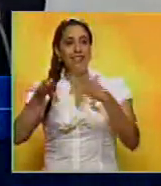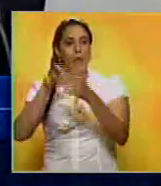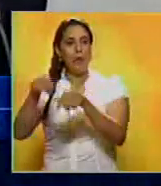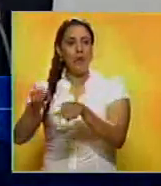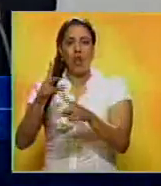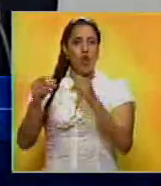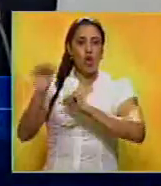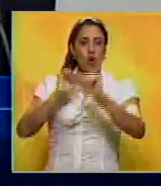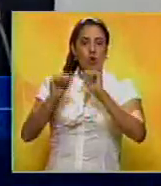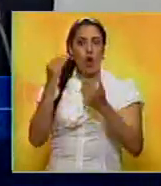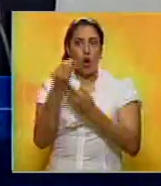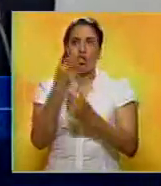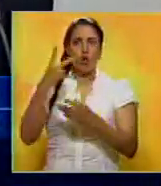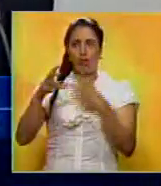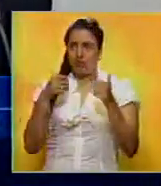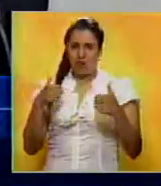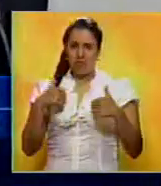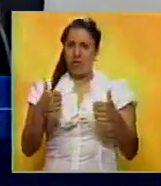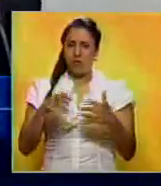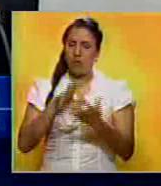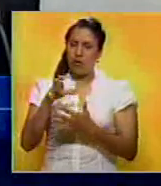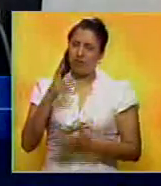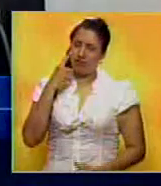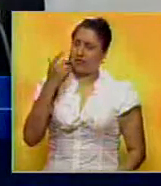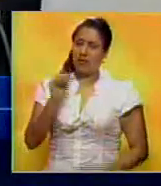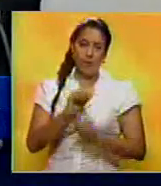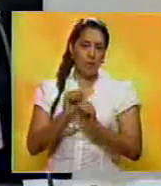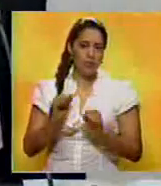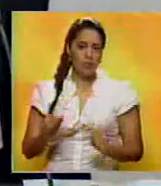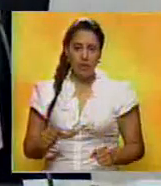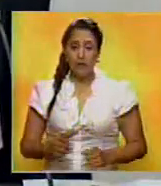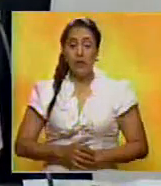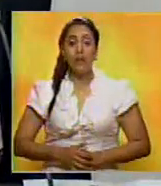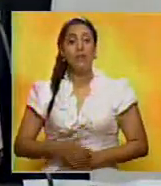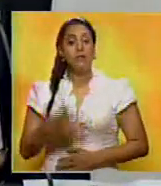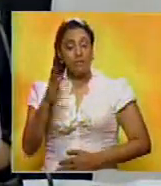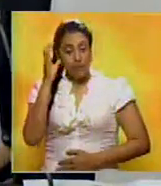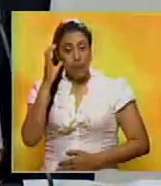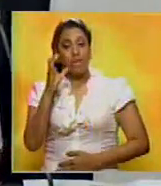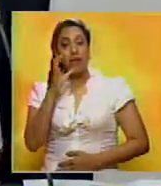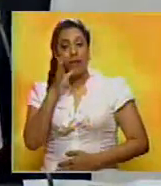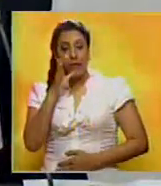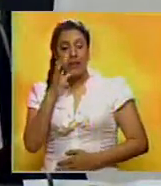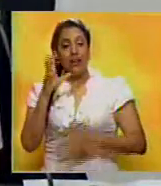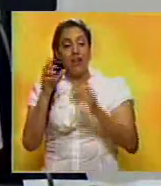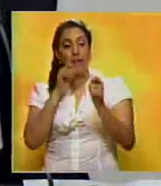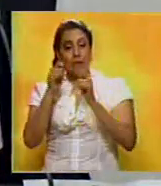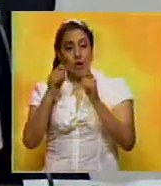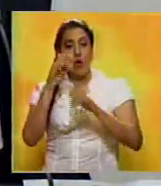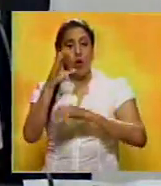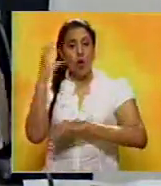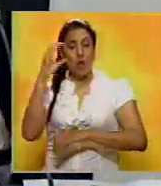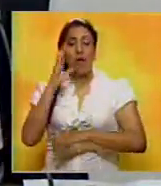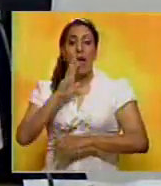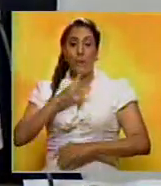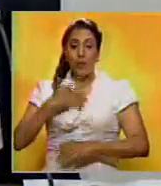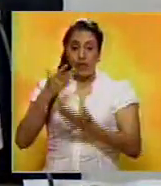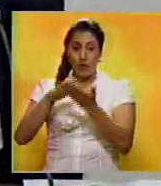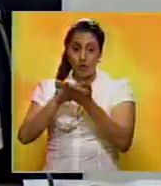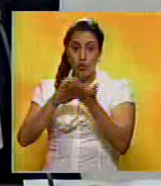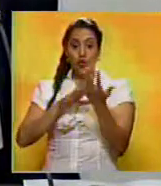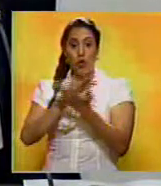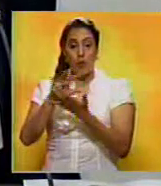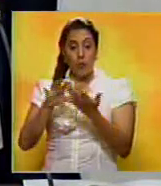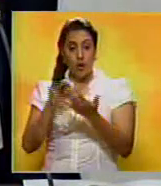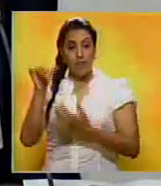la crisis y él pretende ocultar la crisis, la crisis inocultable. Capriles afirmó ante varios medios colombianos que para poder solucionar